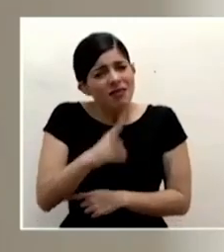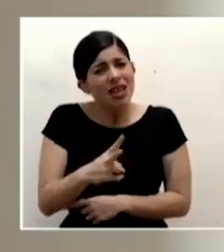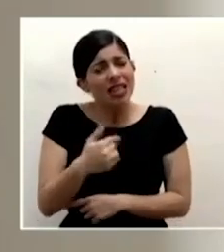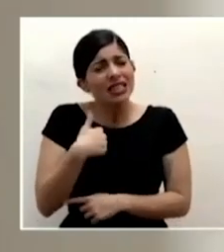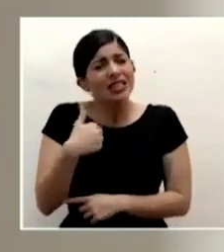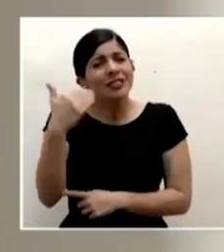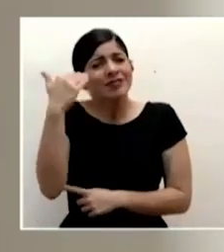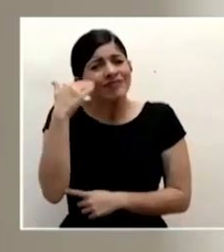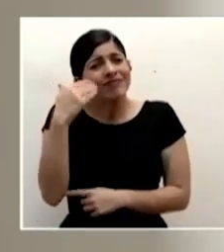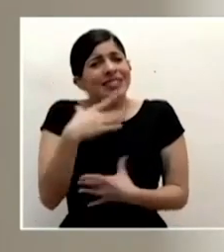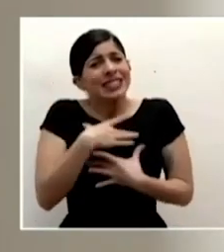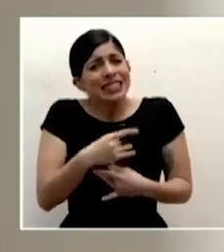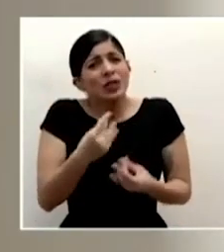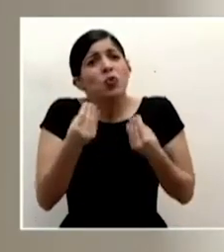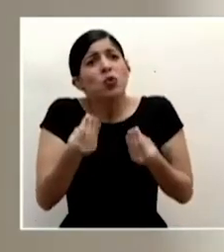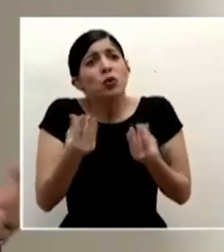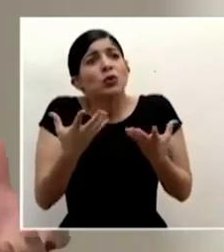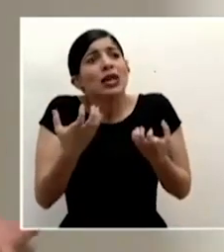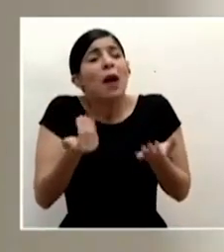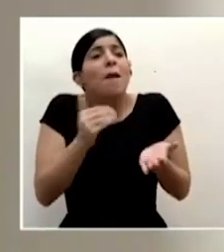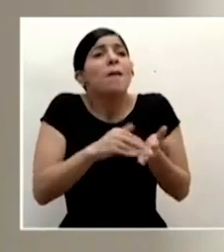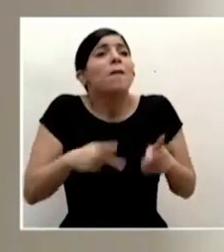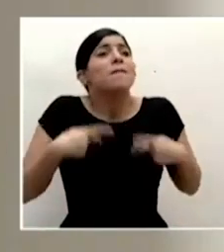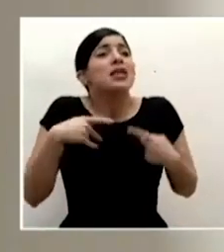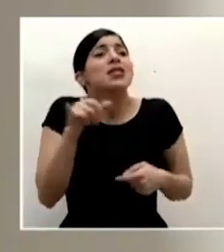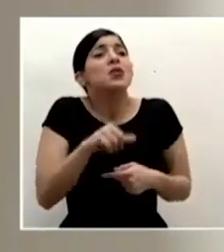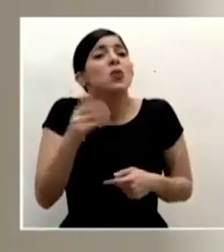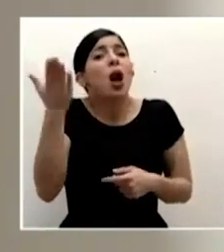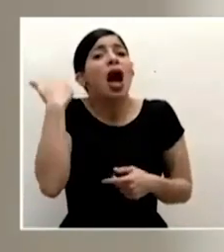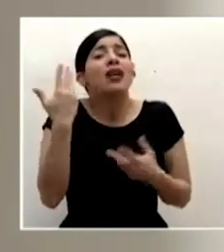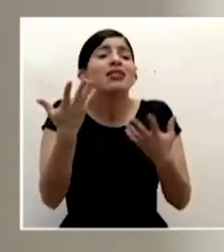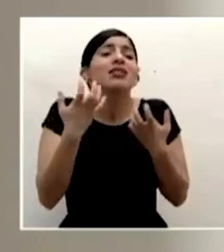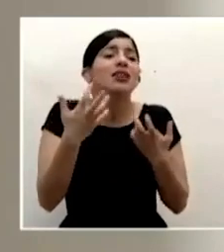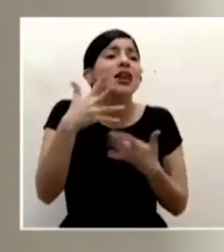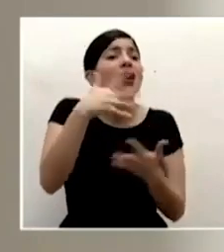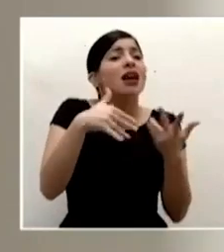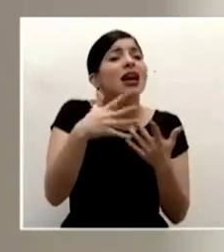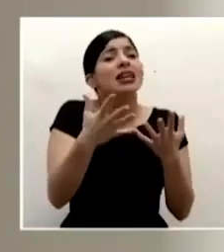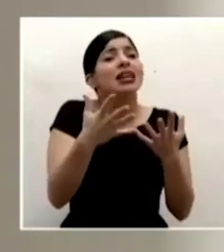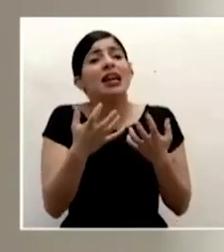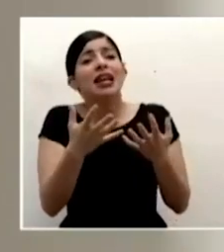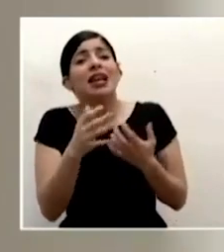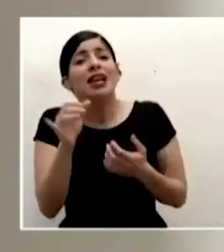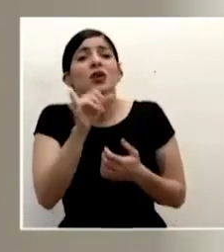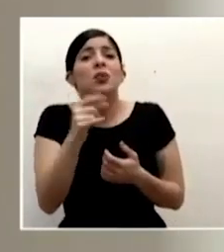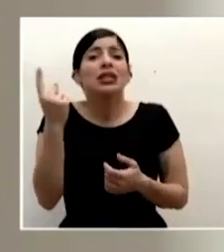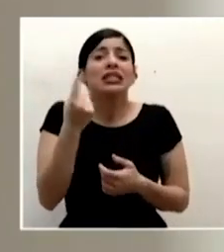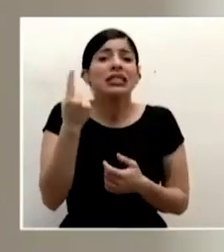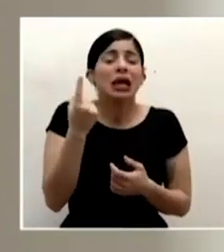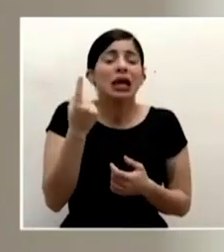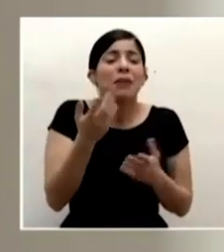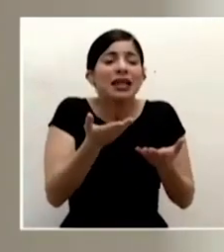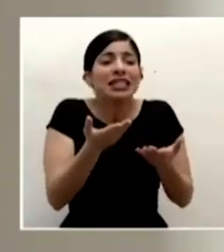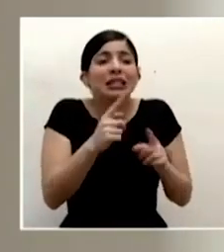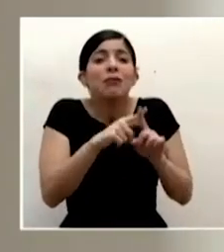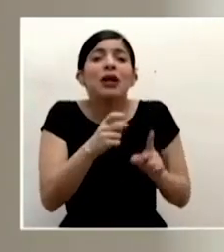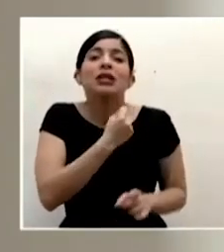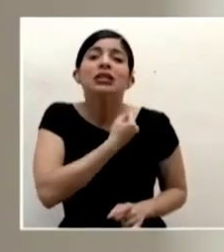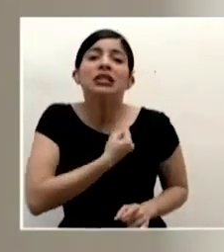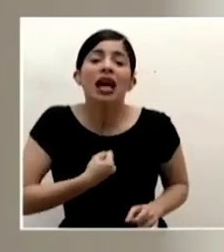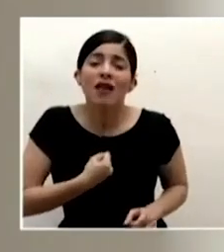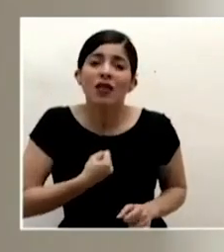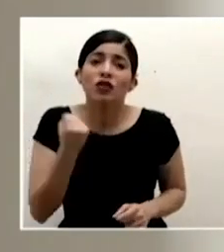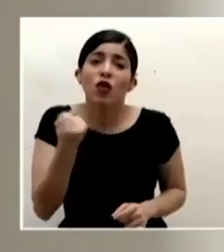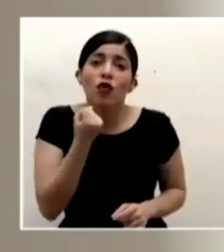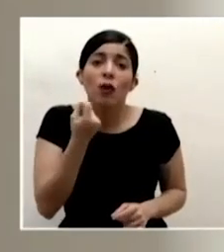yo sé que nos interesa mucho retomar la vida como siempre la hemos tenido y relacionarnos con la gente como siempre lo hemos hecho pero es un sacrificio